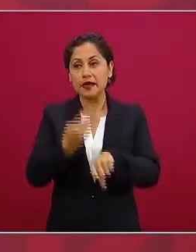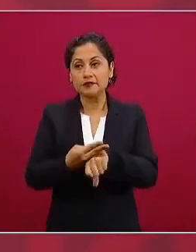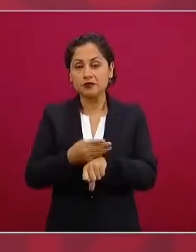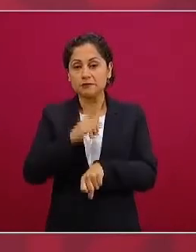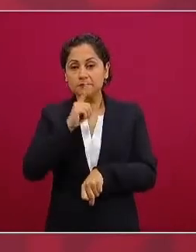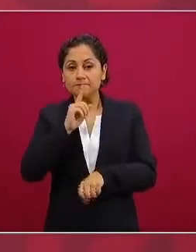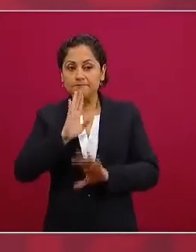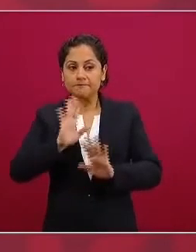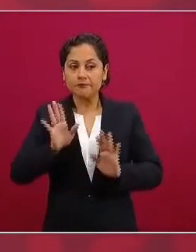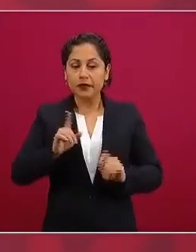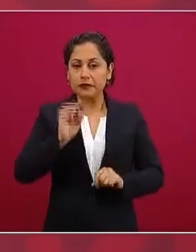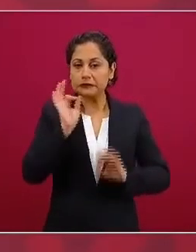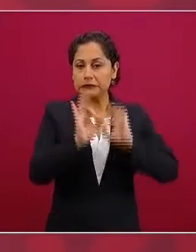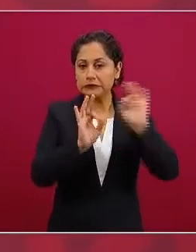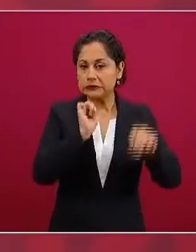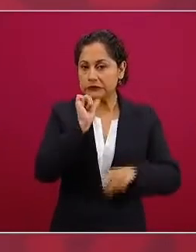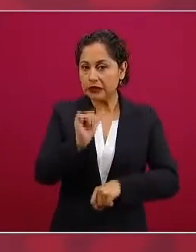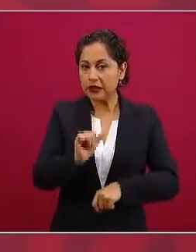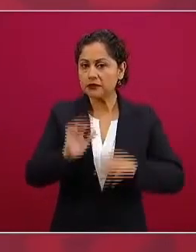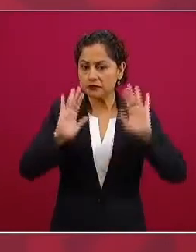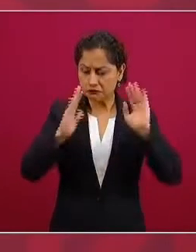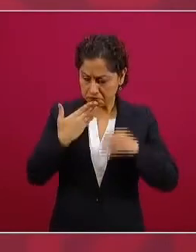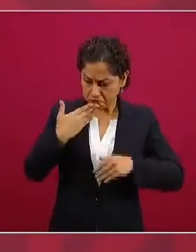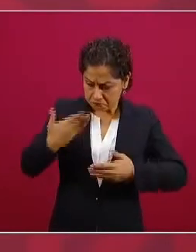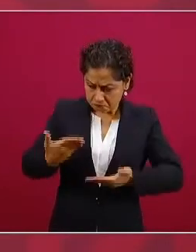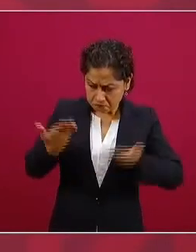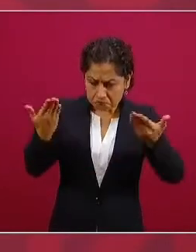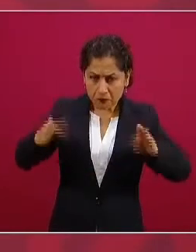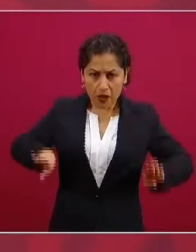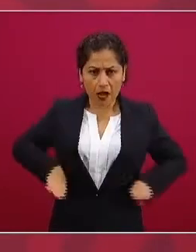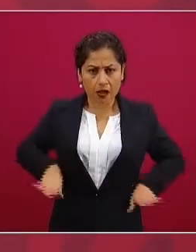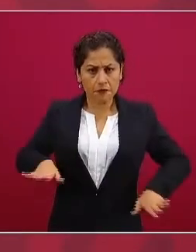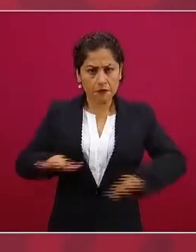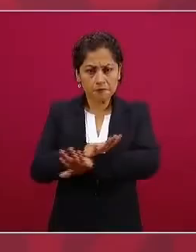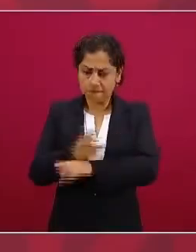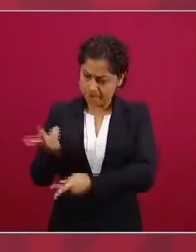que bueno ese cambio de actitud